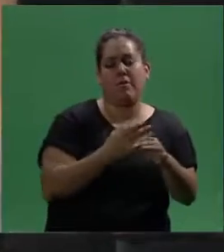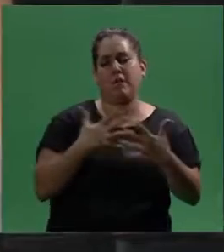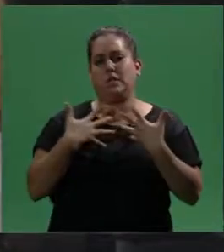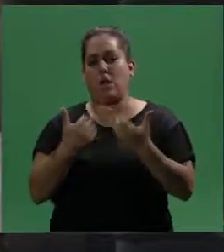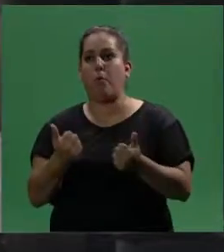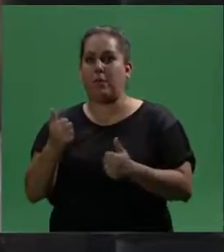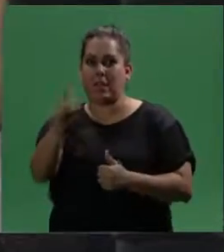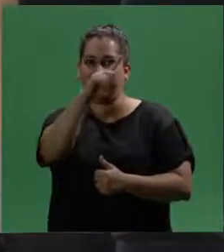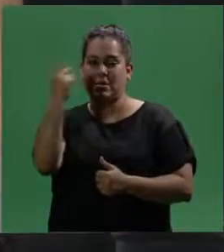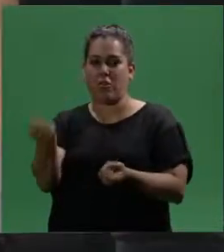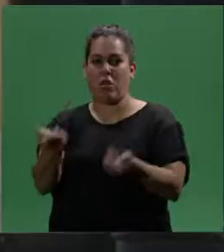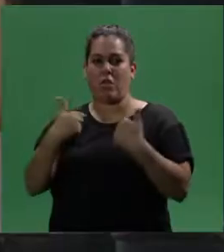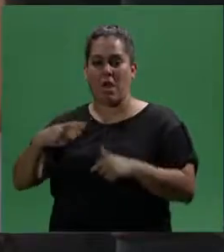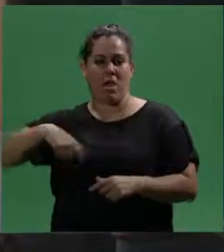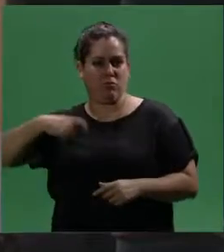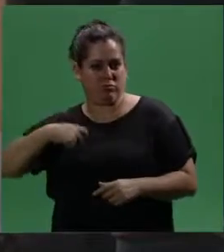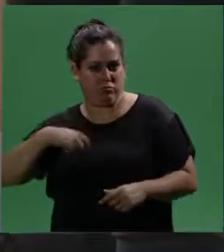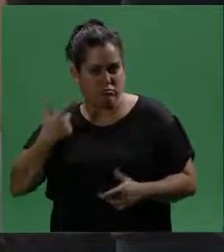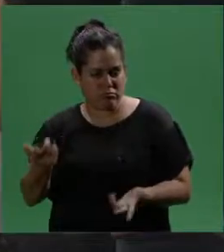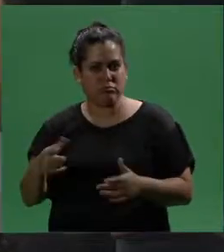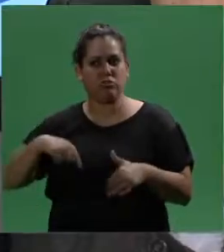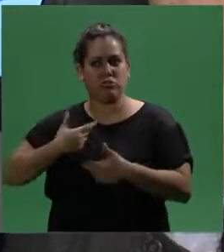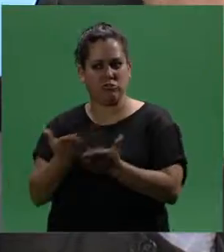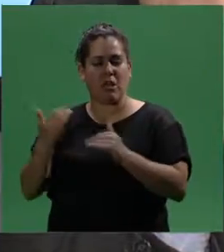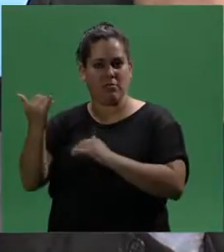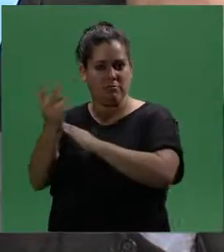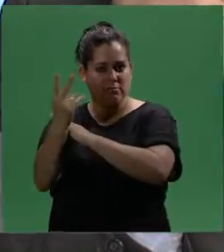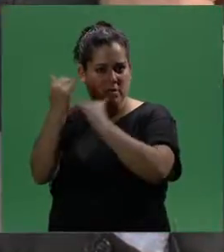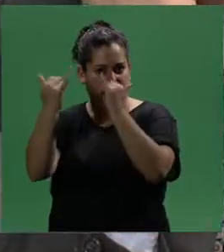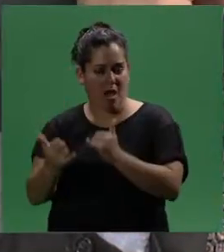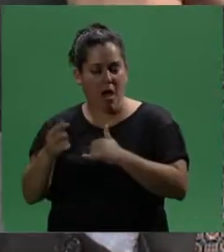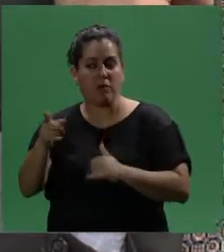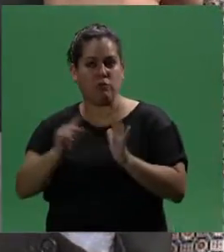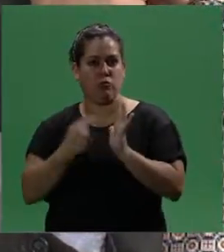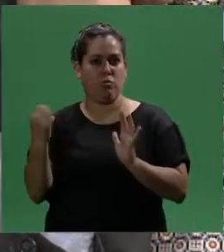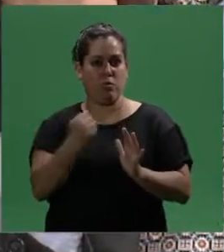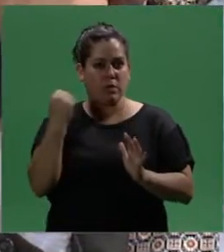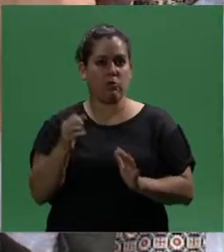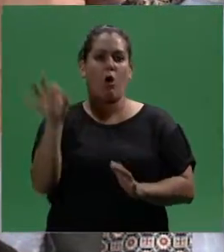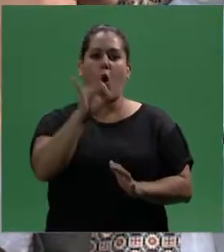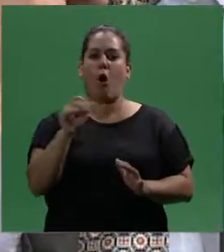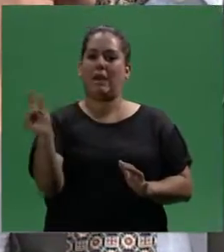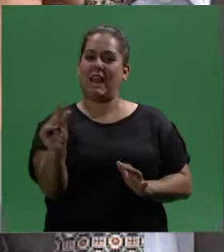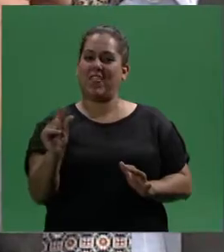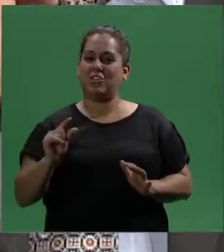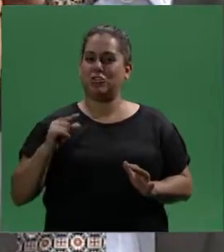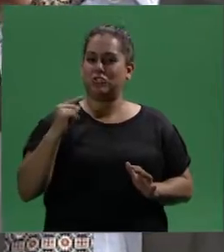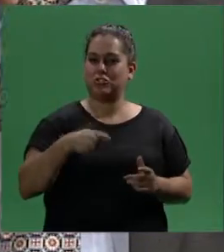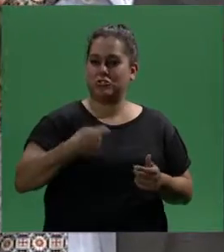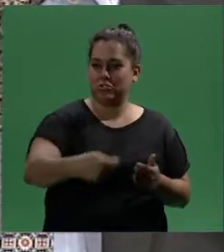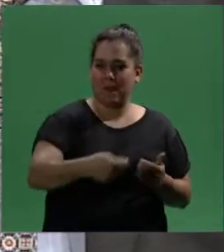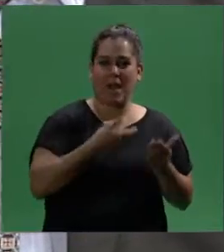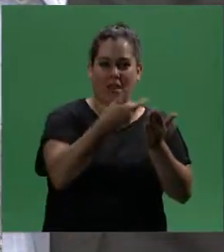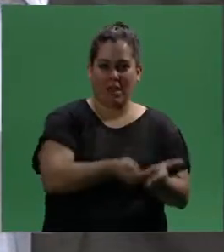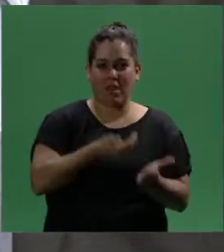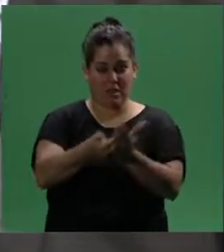salud, porque el Estado le provee, sobre todo a los que no tienen cobertura social, por ejemplo, eso también es un buen punto, o microcréditos para que